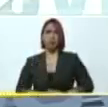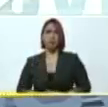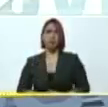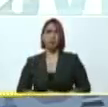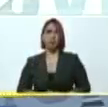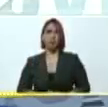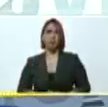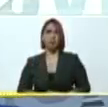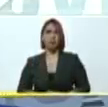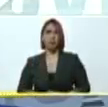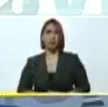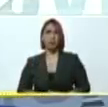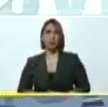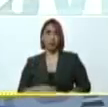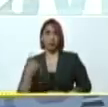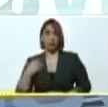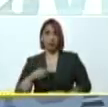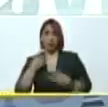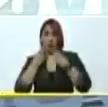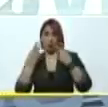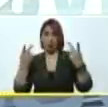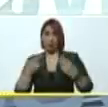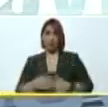molesta mucho. Aquí tengo la declaración,